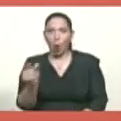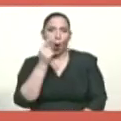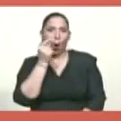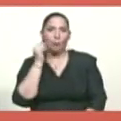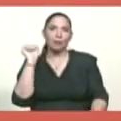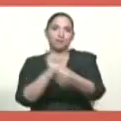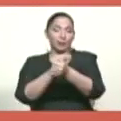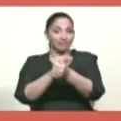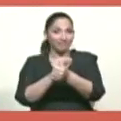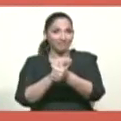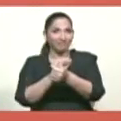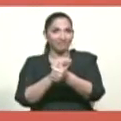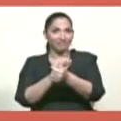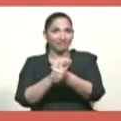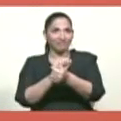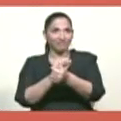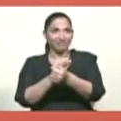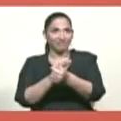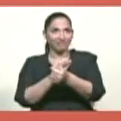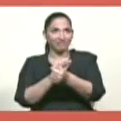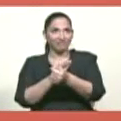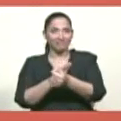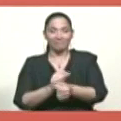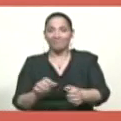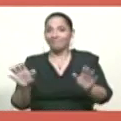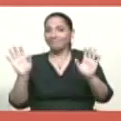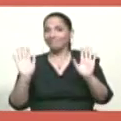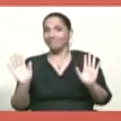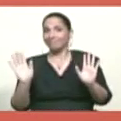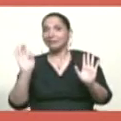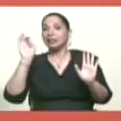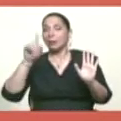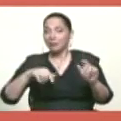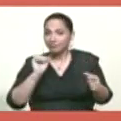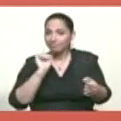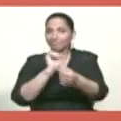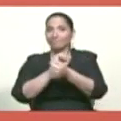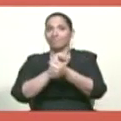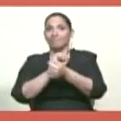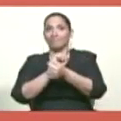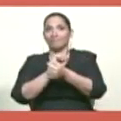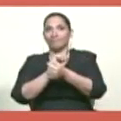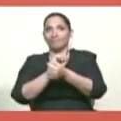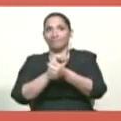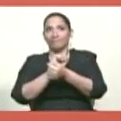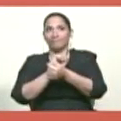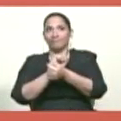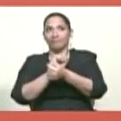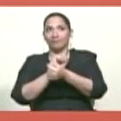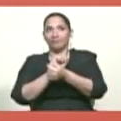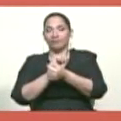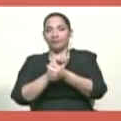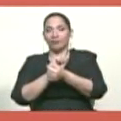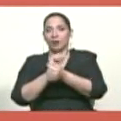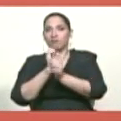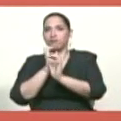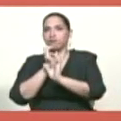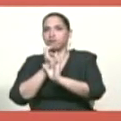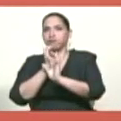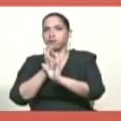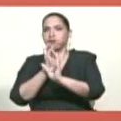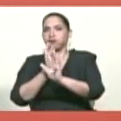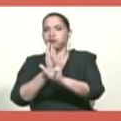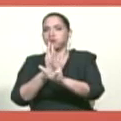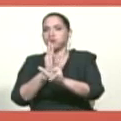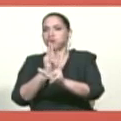capturado. Y además de que fue capturado, ha rendido abundante